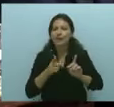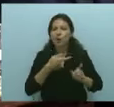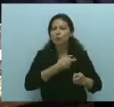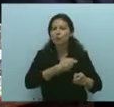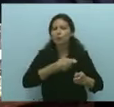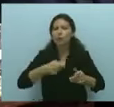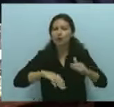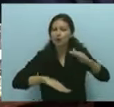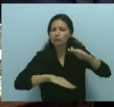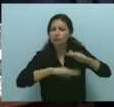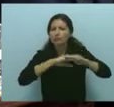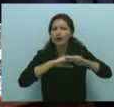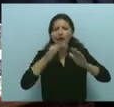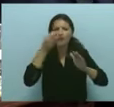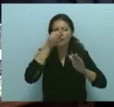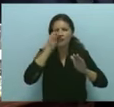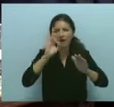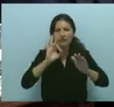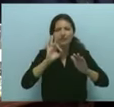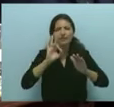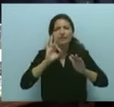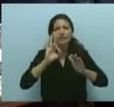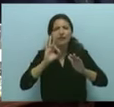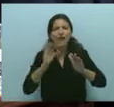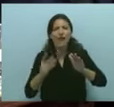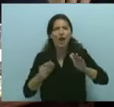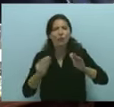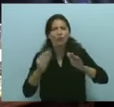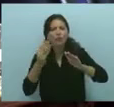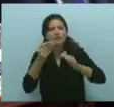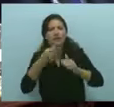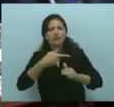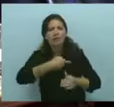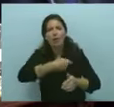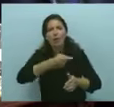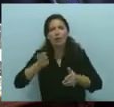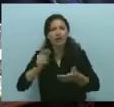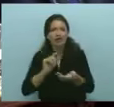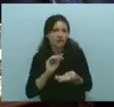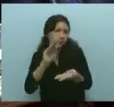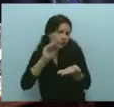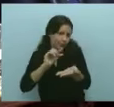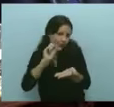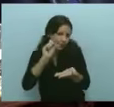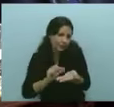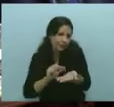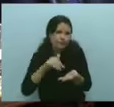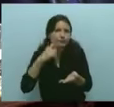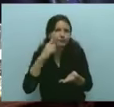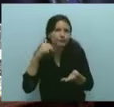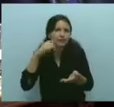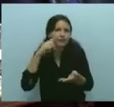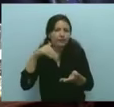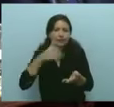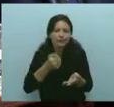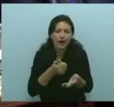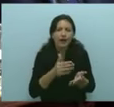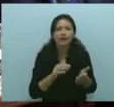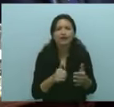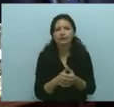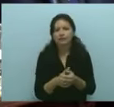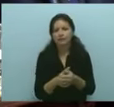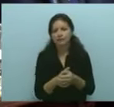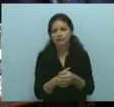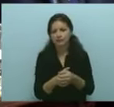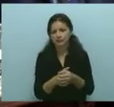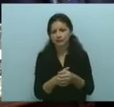la jubilación mínima. Bueno, luego pagos de incrementos por movilidad, se abonan 60 días con posterioridad